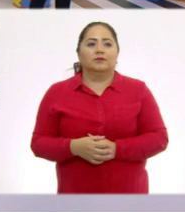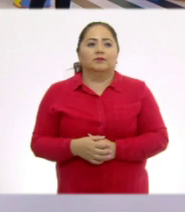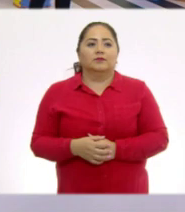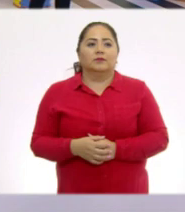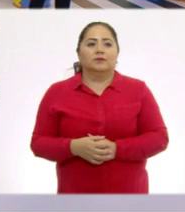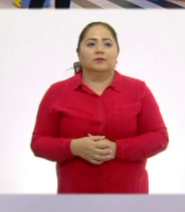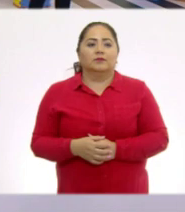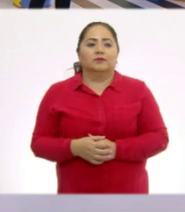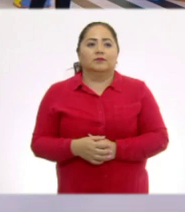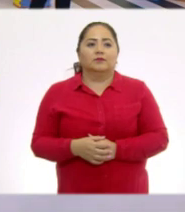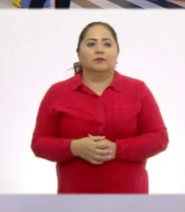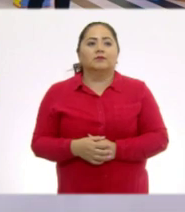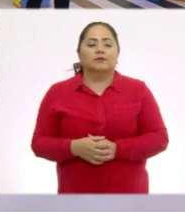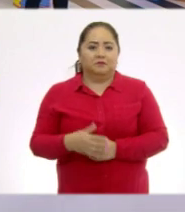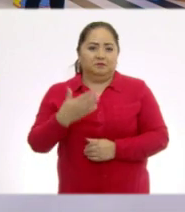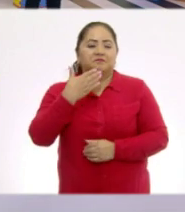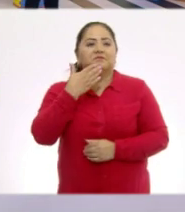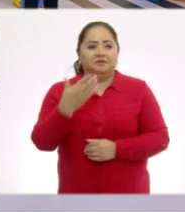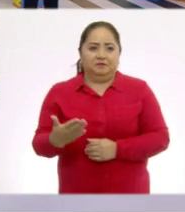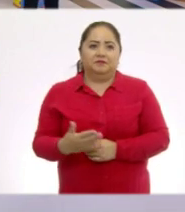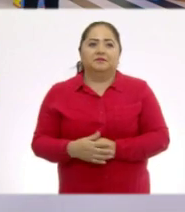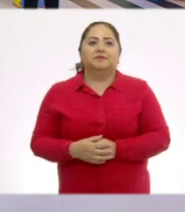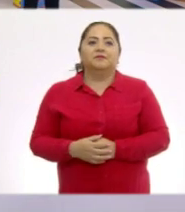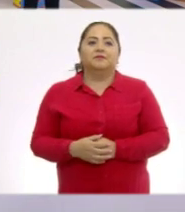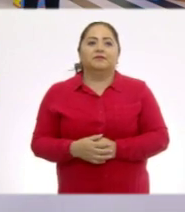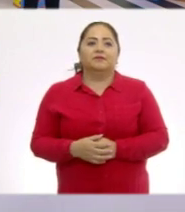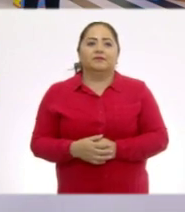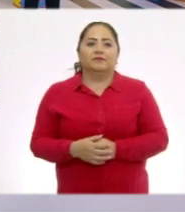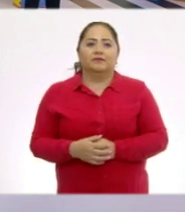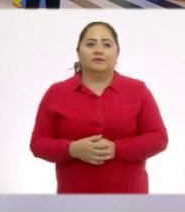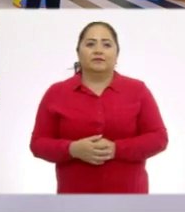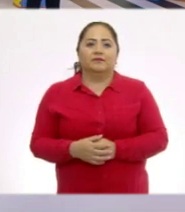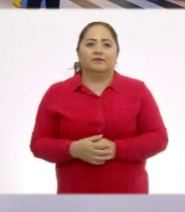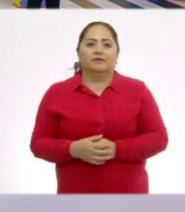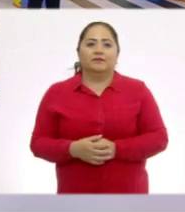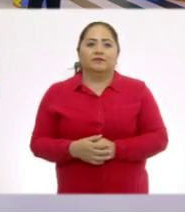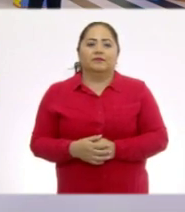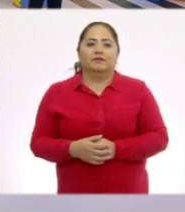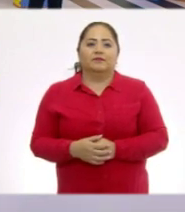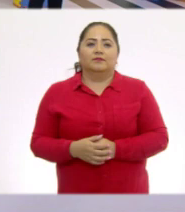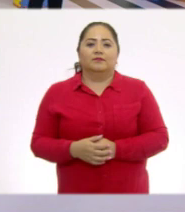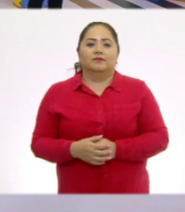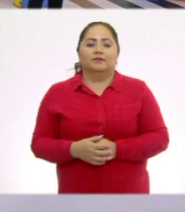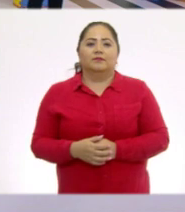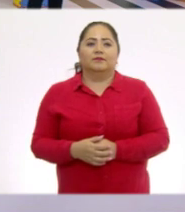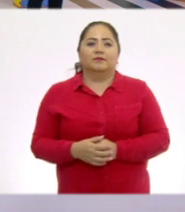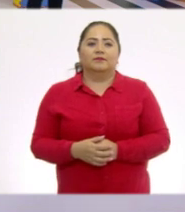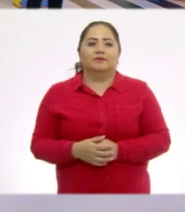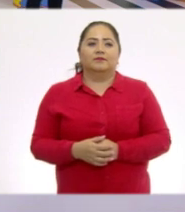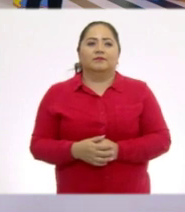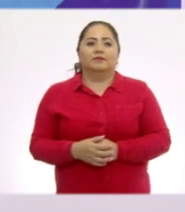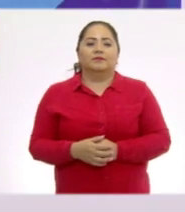bien. Es así. está emocionado. Muy bien. Cierto. Ahí va. Entonces, lo voy a poner aquí al ladito.